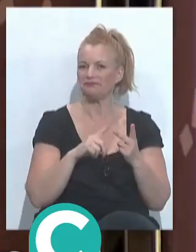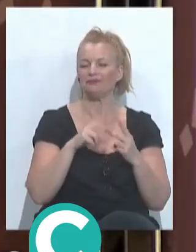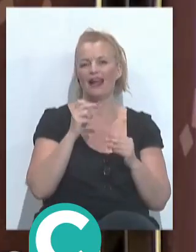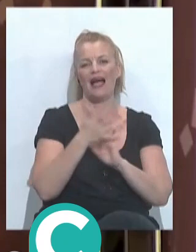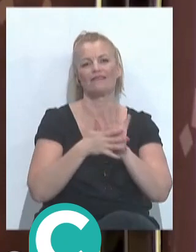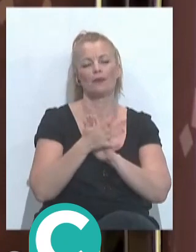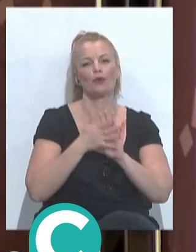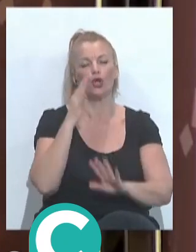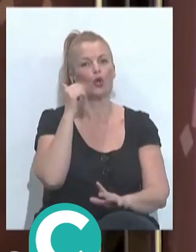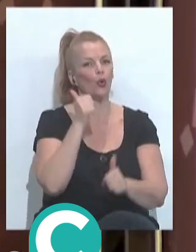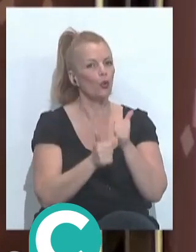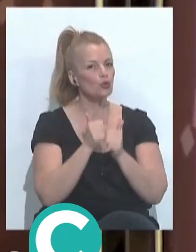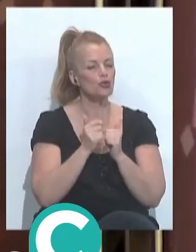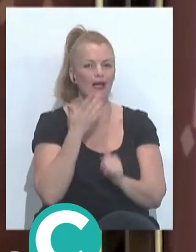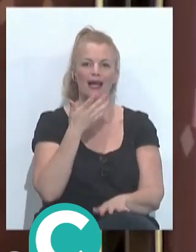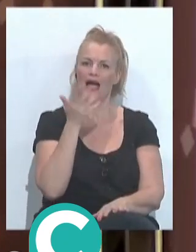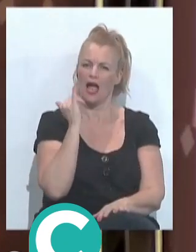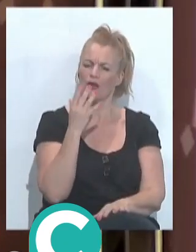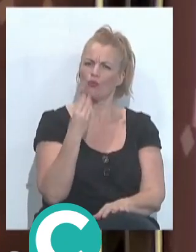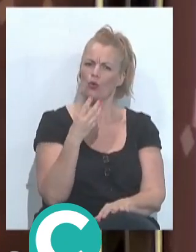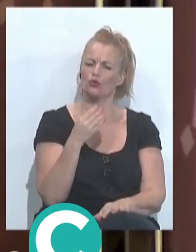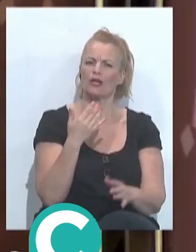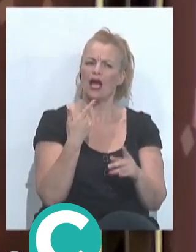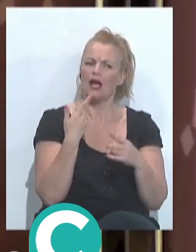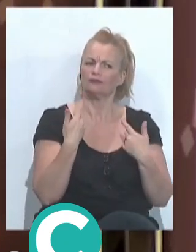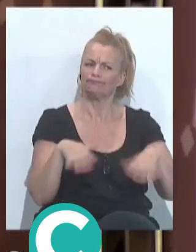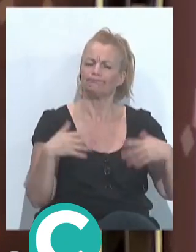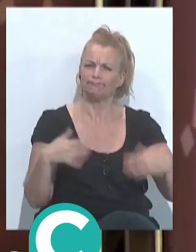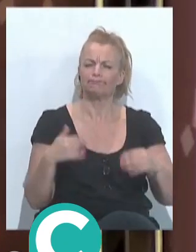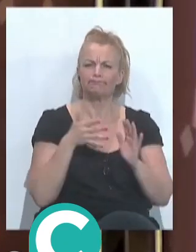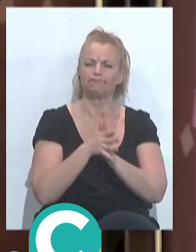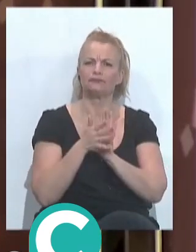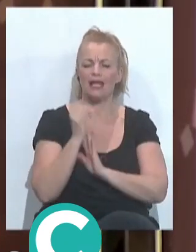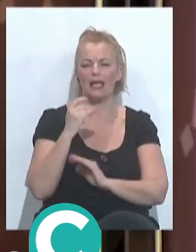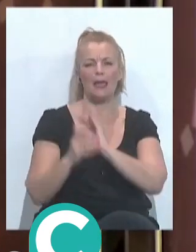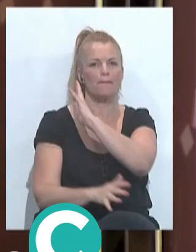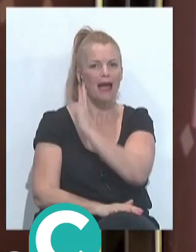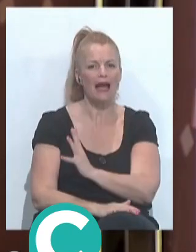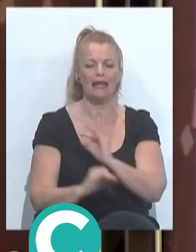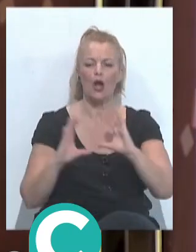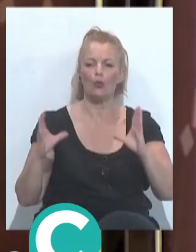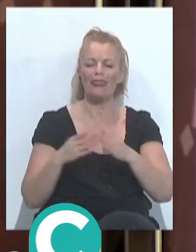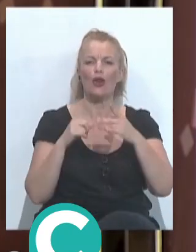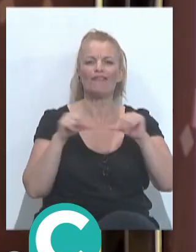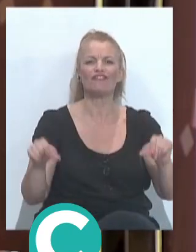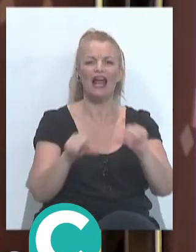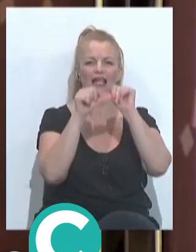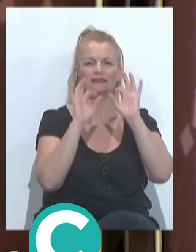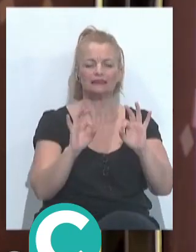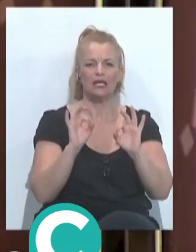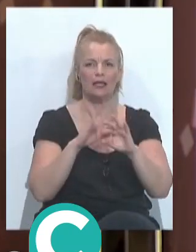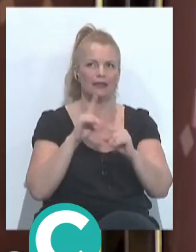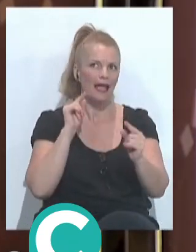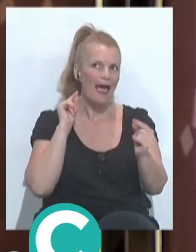lo que es el concurso, decía, tenemos mucha tela que cortar. Empezamos, bueno, tenía imágenes de las agrupaciones finalistas porque el